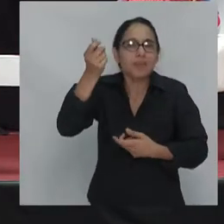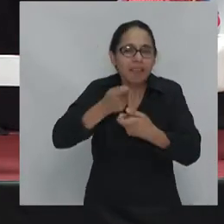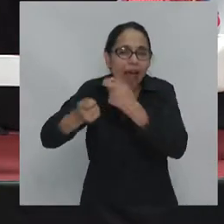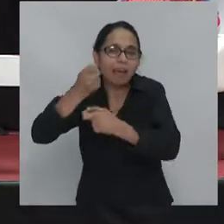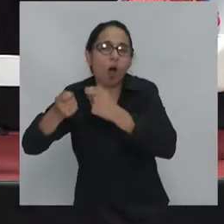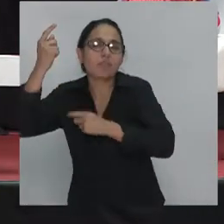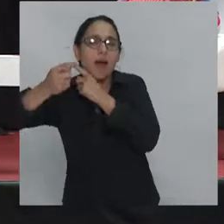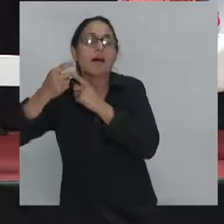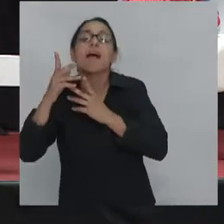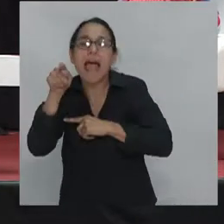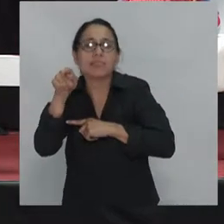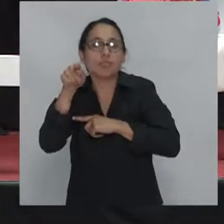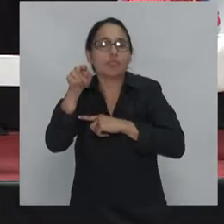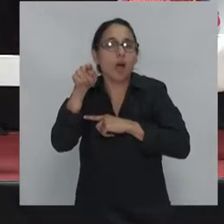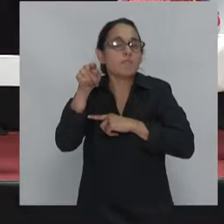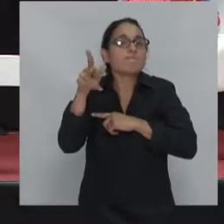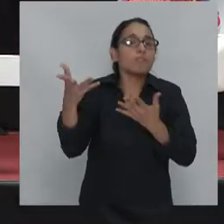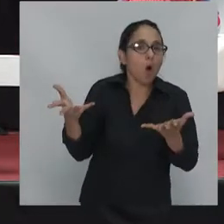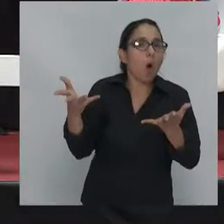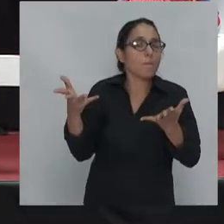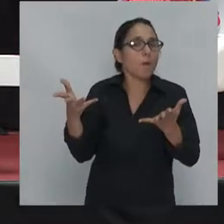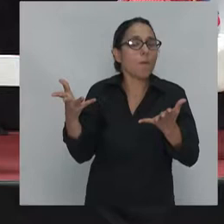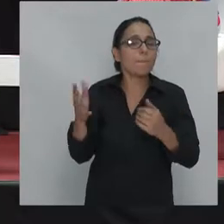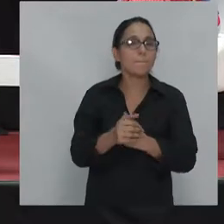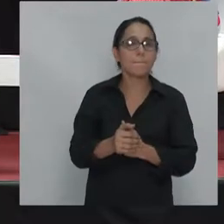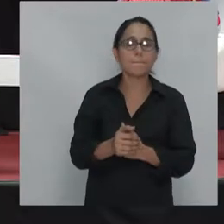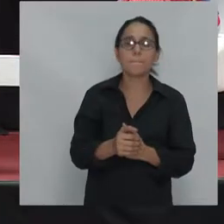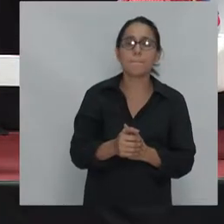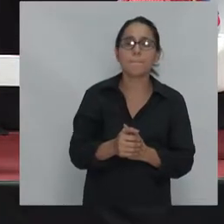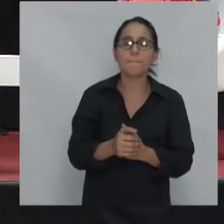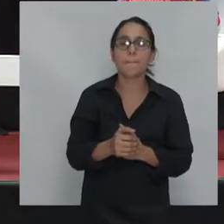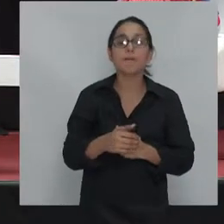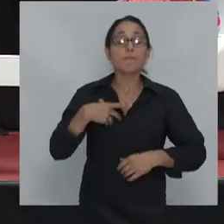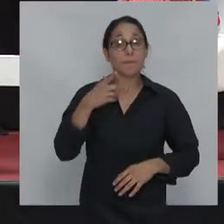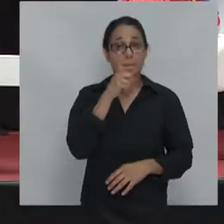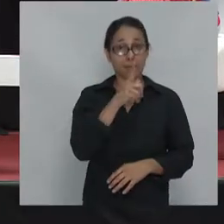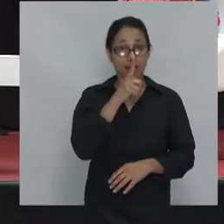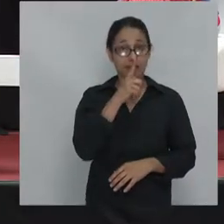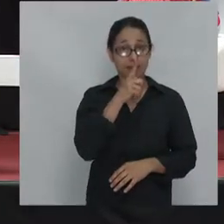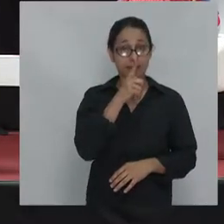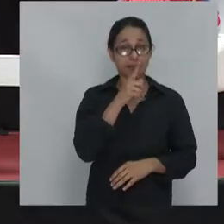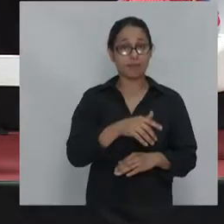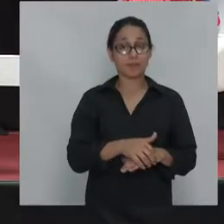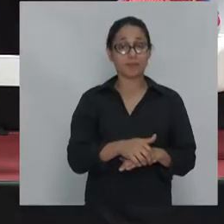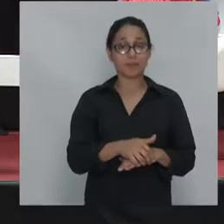¿no? De nuevo, eso es el peligro que hay que evitar. Y me parece que lo que es importante es